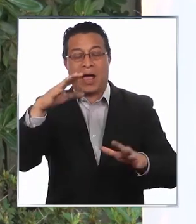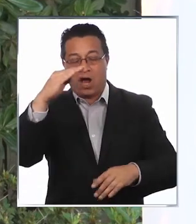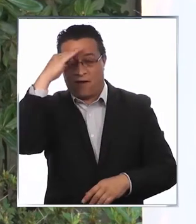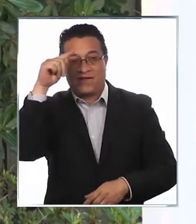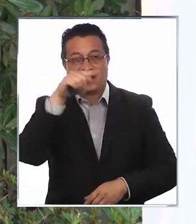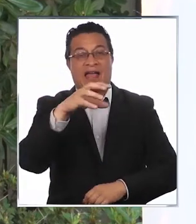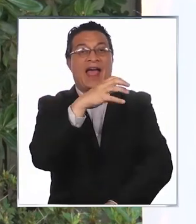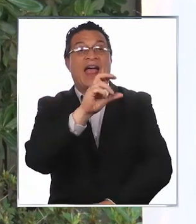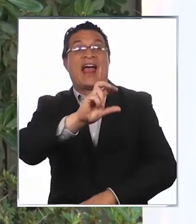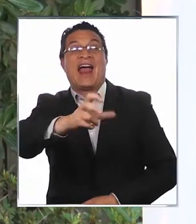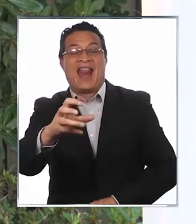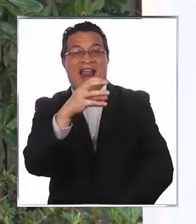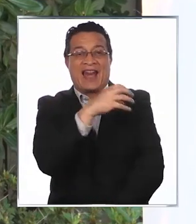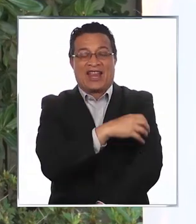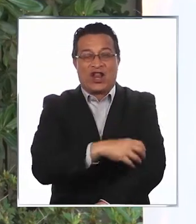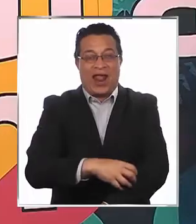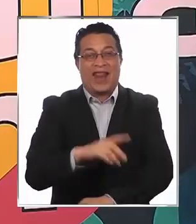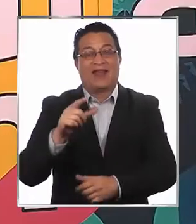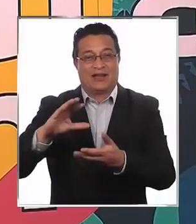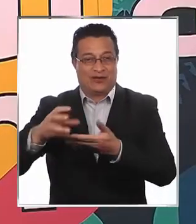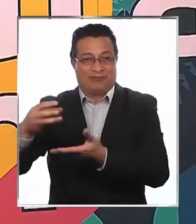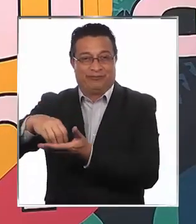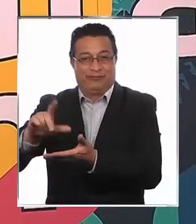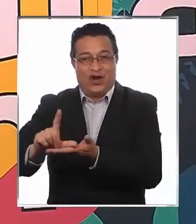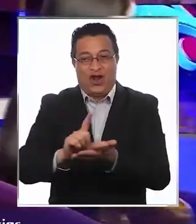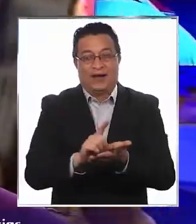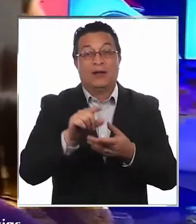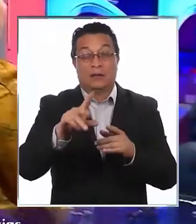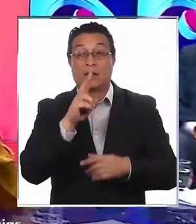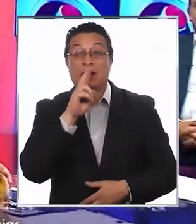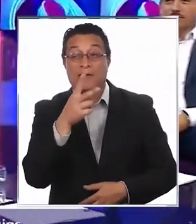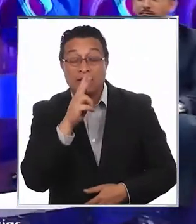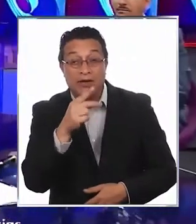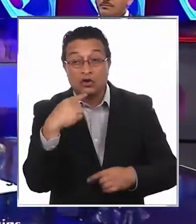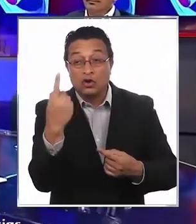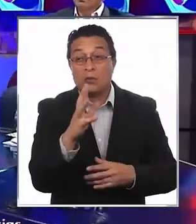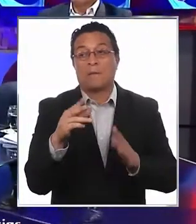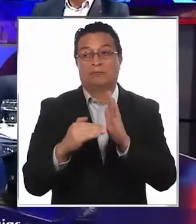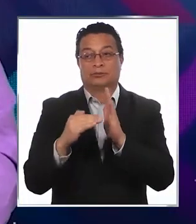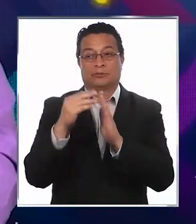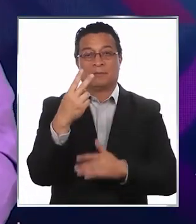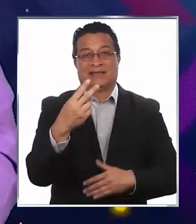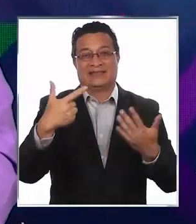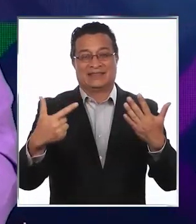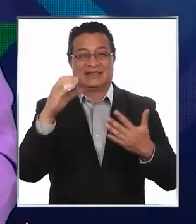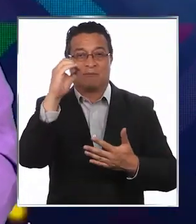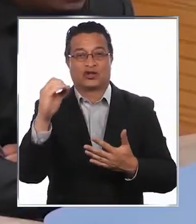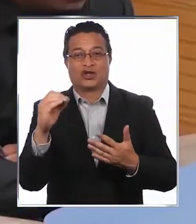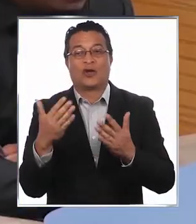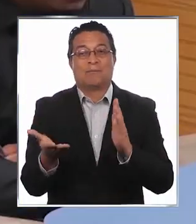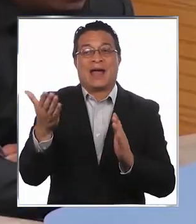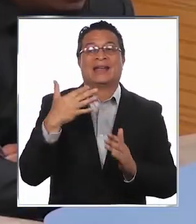canales regionales, sus canales locales y locales comunitarios. A nivel general, el consumo de televisión aumentó en 27% respecto al año